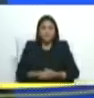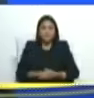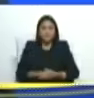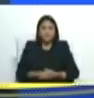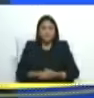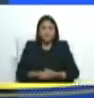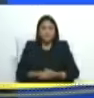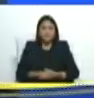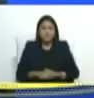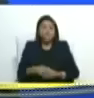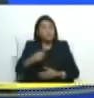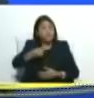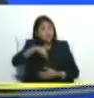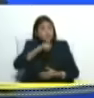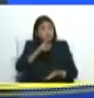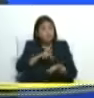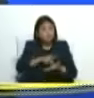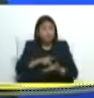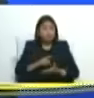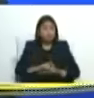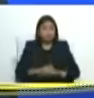ahí estuvimos desde que llegamos